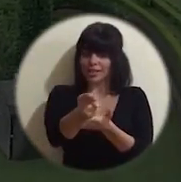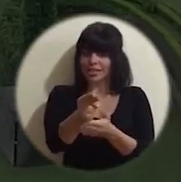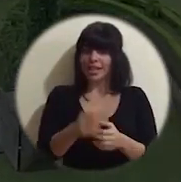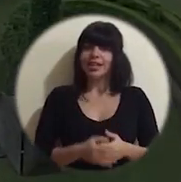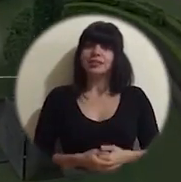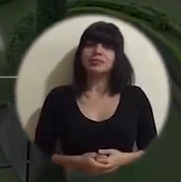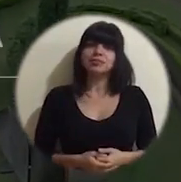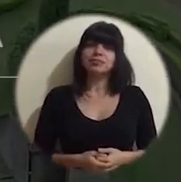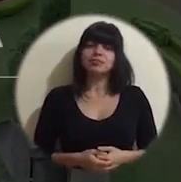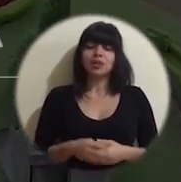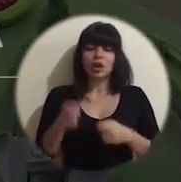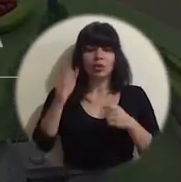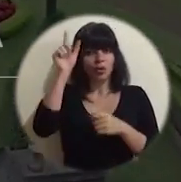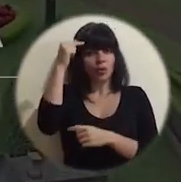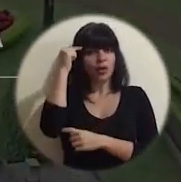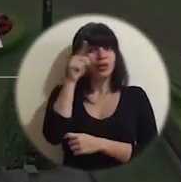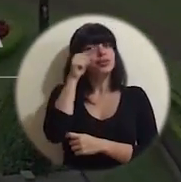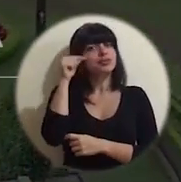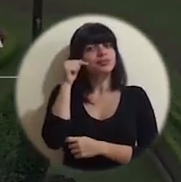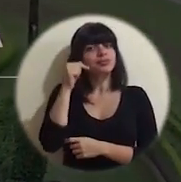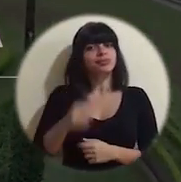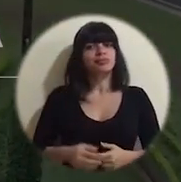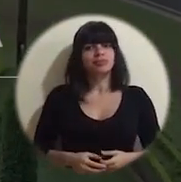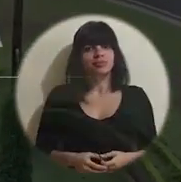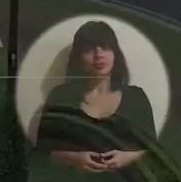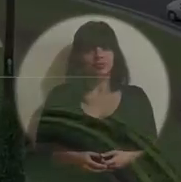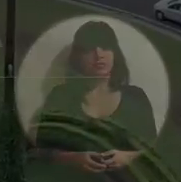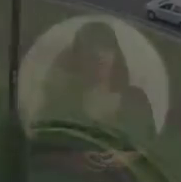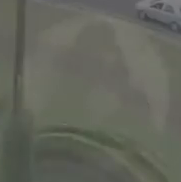honestidad. Administración Solís Rivera.